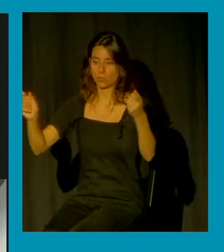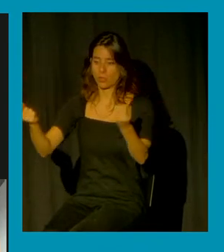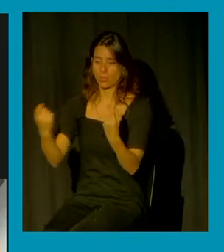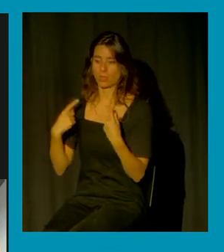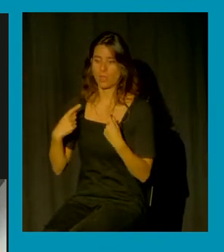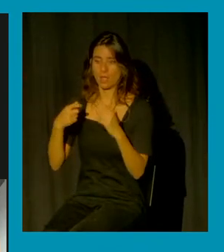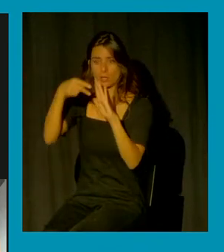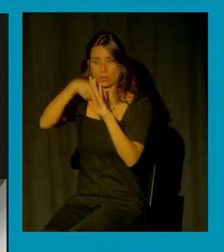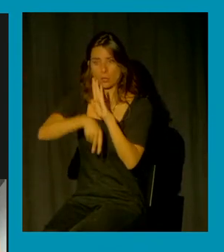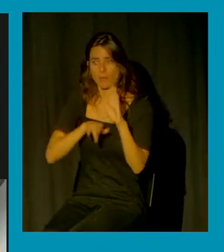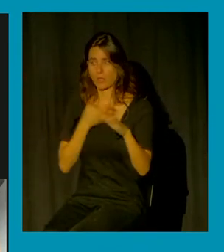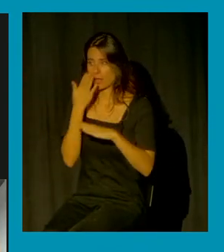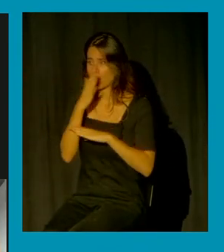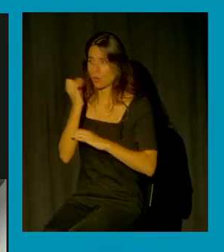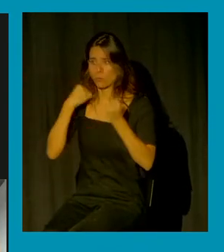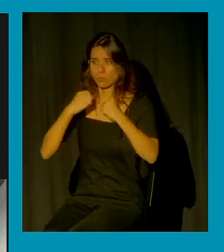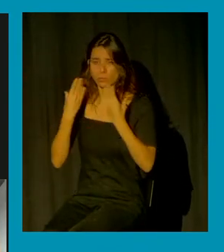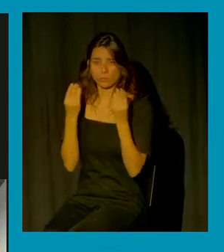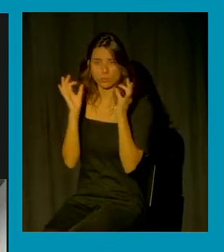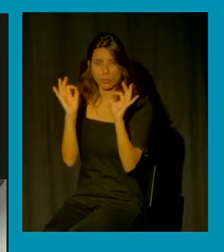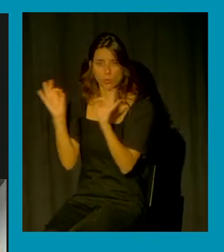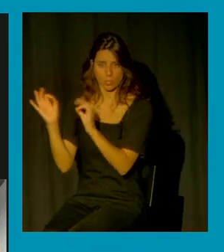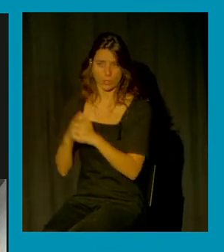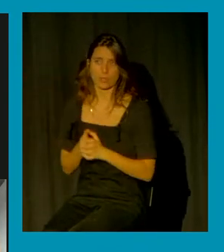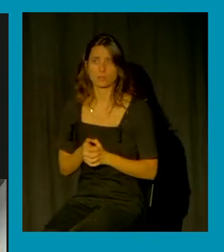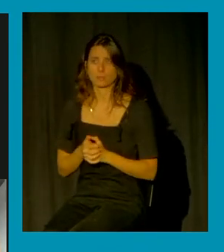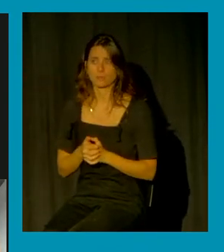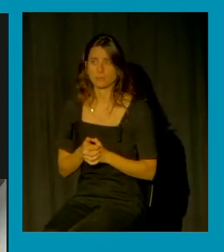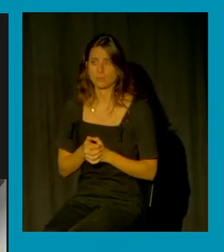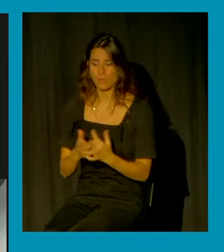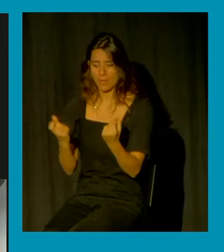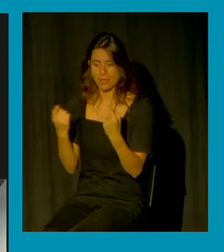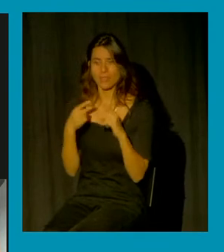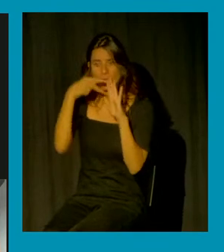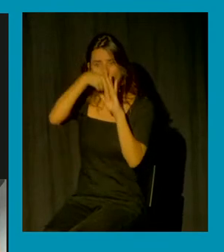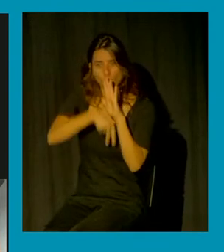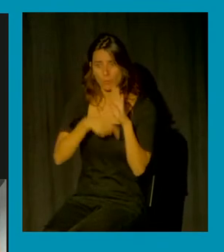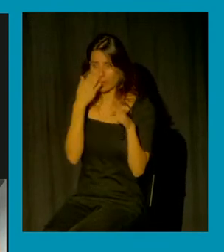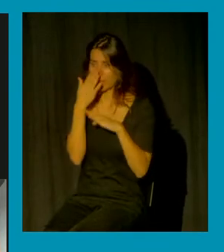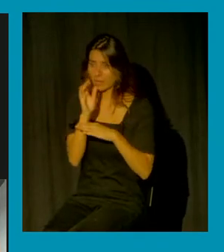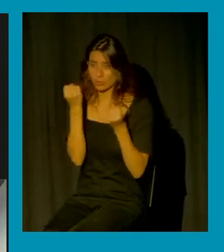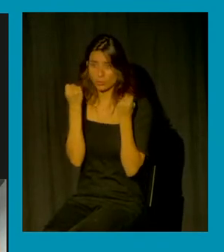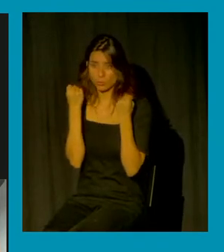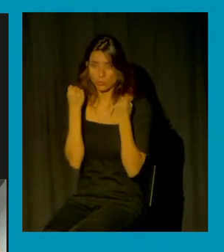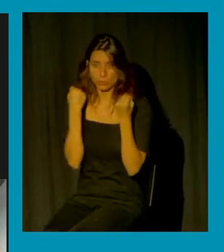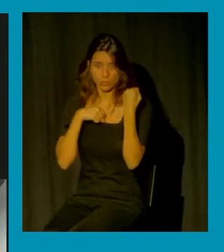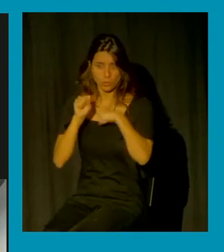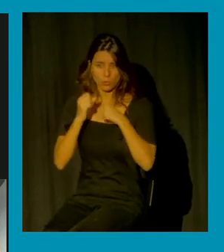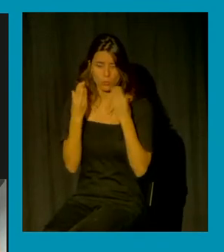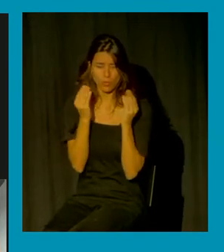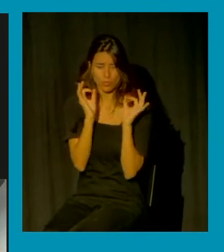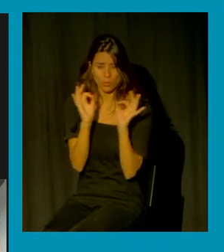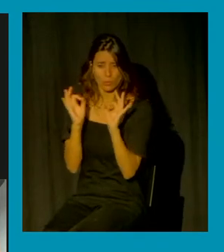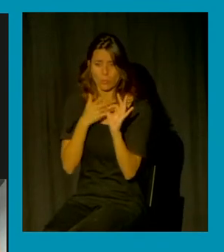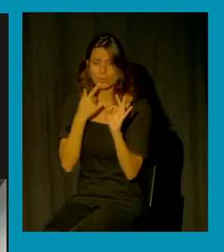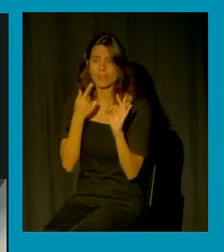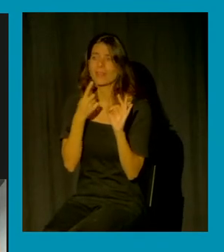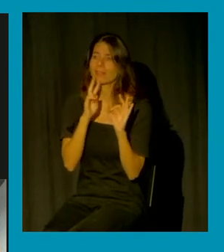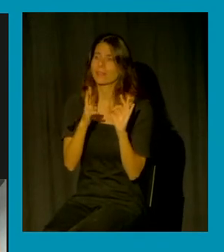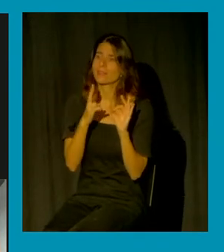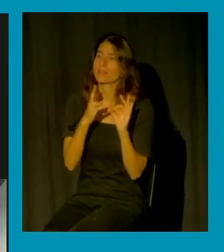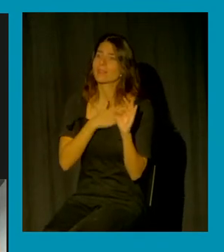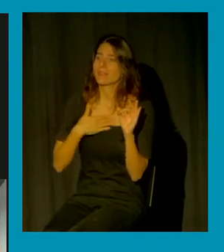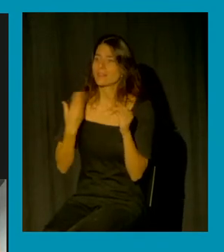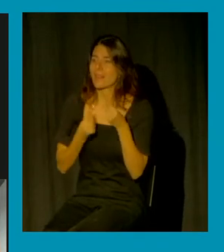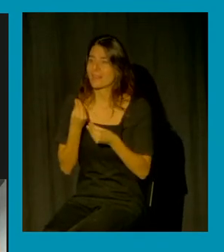comportamiento muy concretas y no solo nos está dando unas normas de comportamiento muy concretas y nos está diciendo qué es lo que no tenemos que hacer si no queremos ser